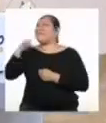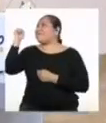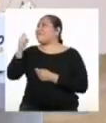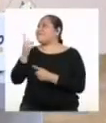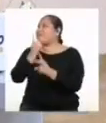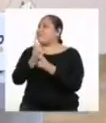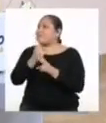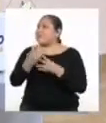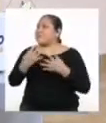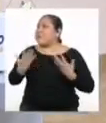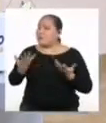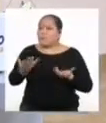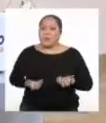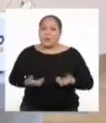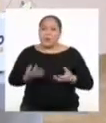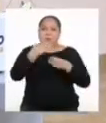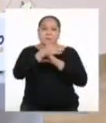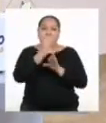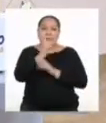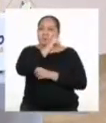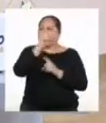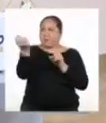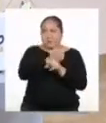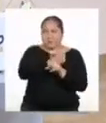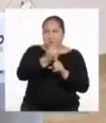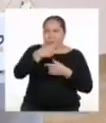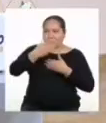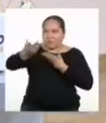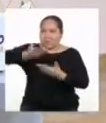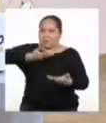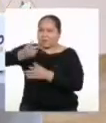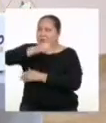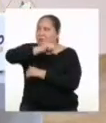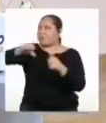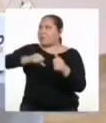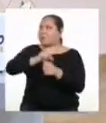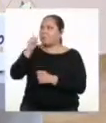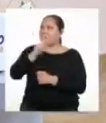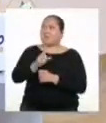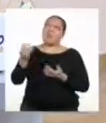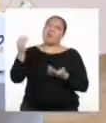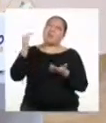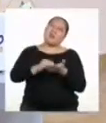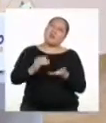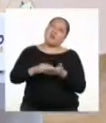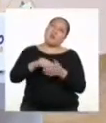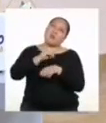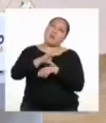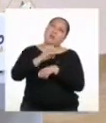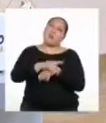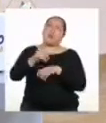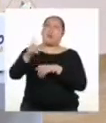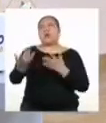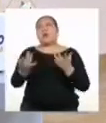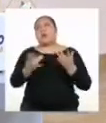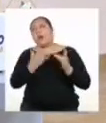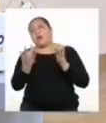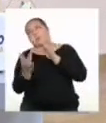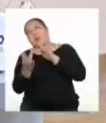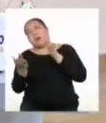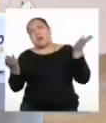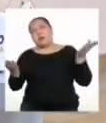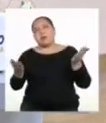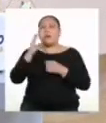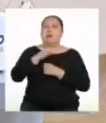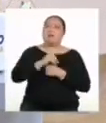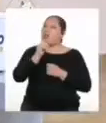Claro, quisiera hablar sobre formas no violentas de relacionarnos, pero no dar las típicas recomendaciones de ser empático o ser